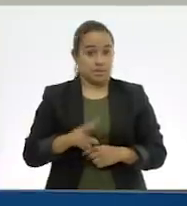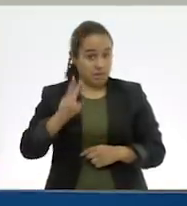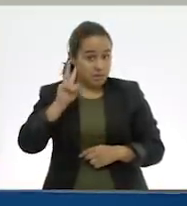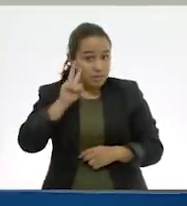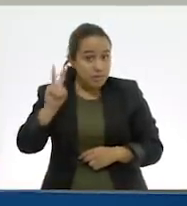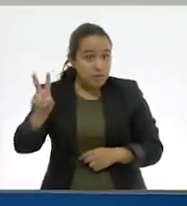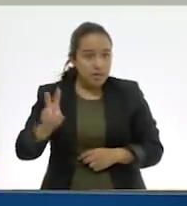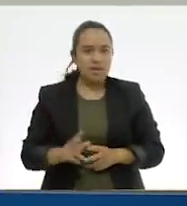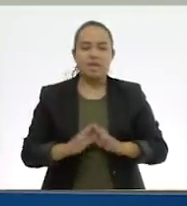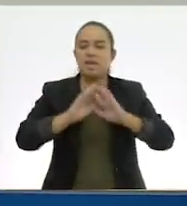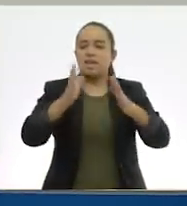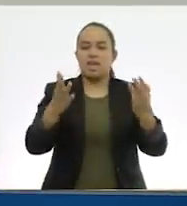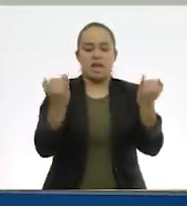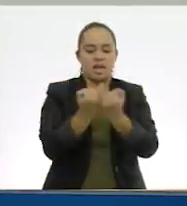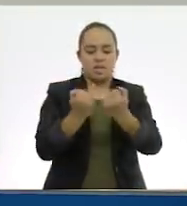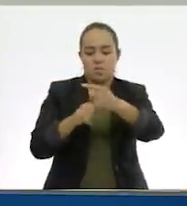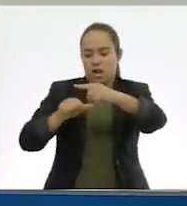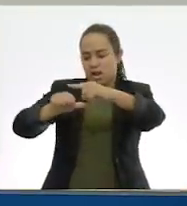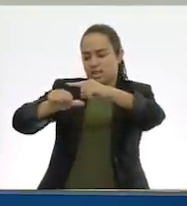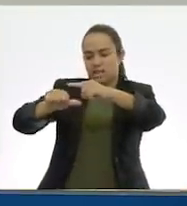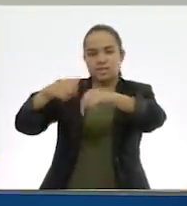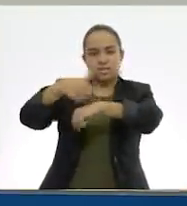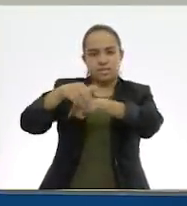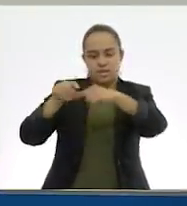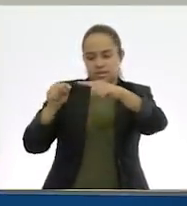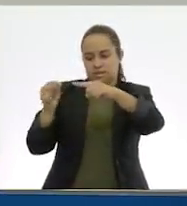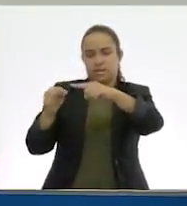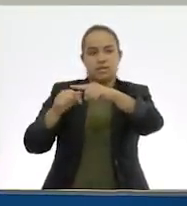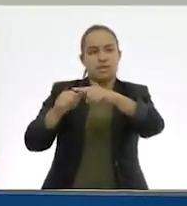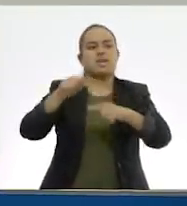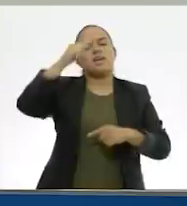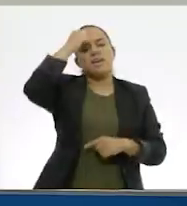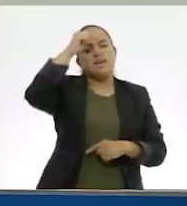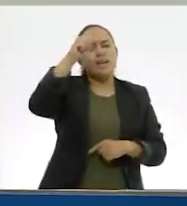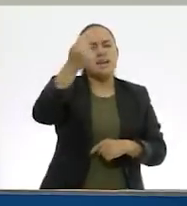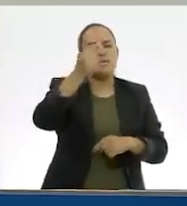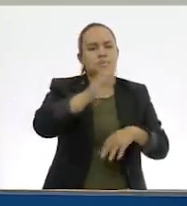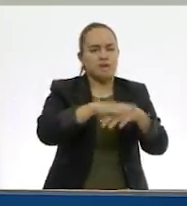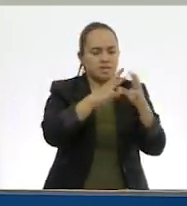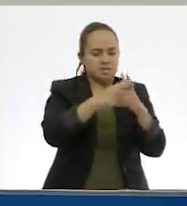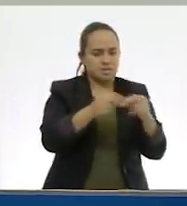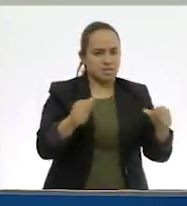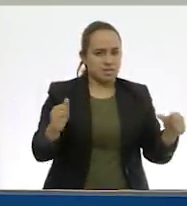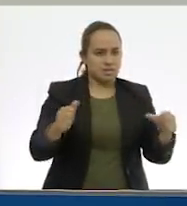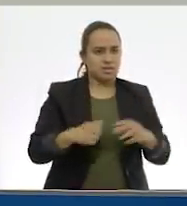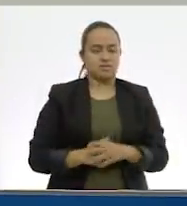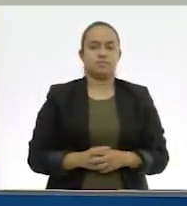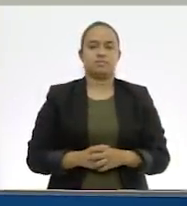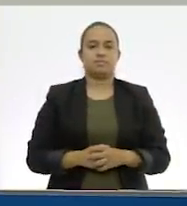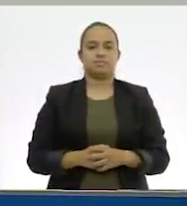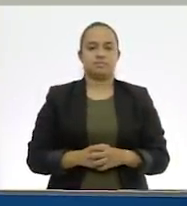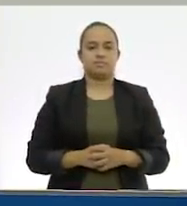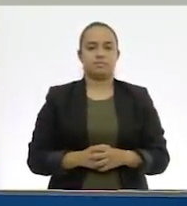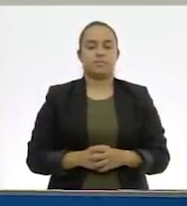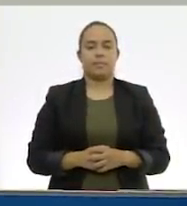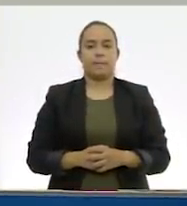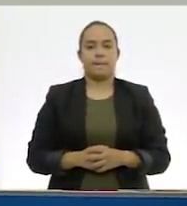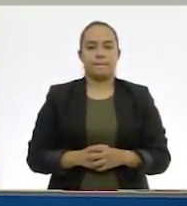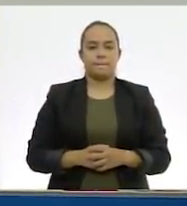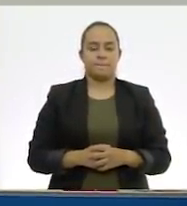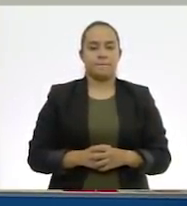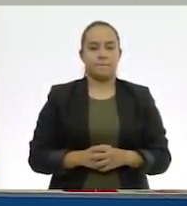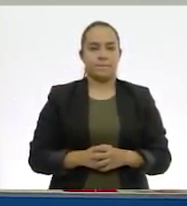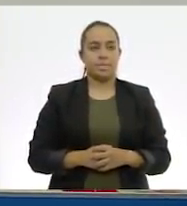fijan, ya igualé el denominador. Y va a ser sencillo poder resolver la operación. Ajá.